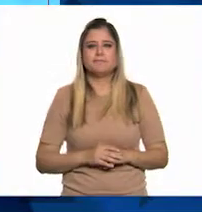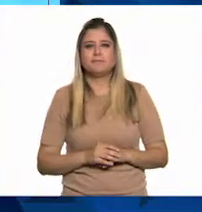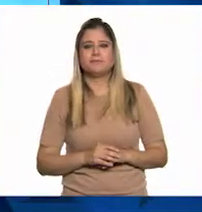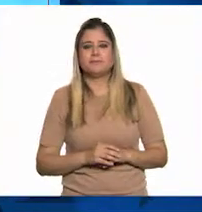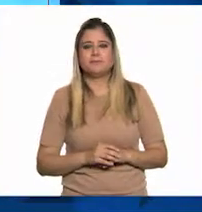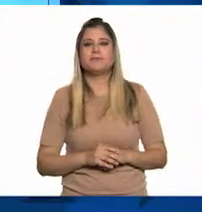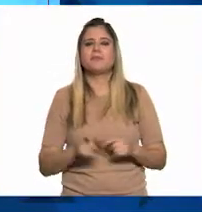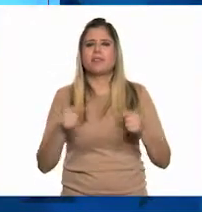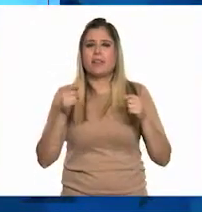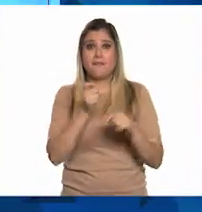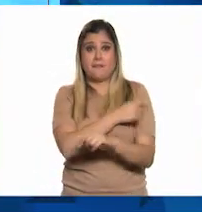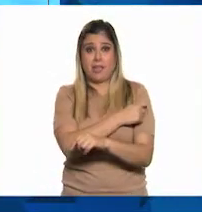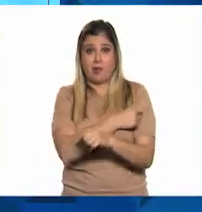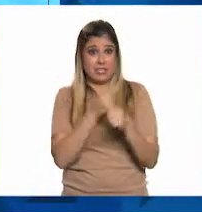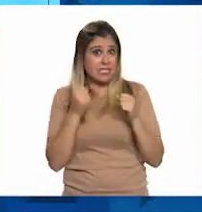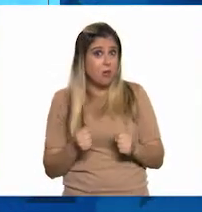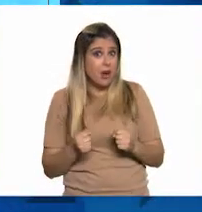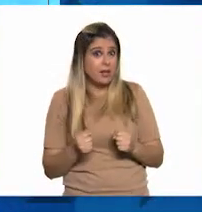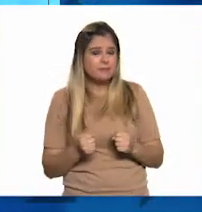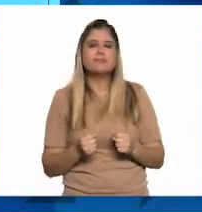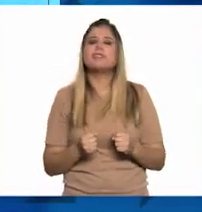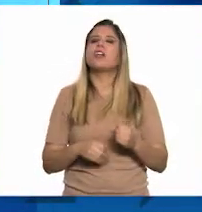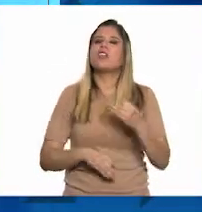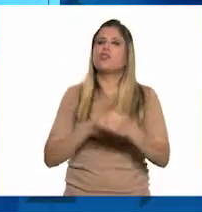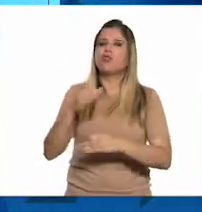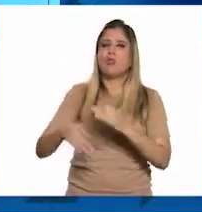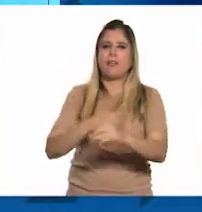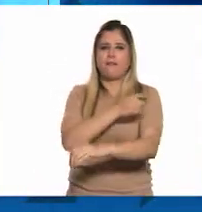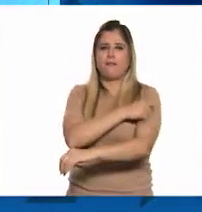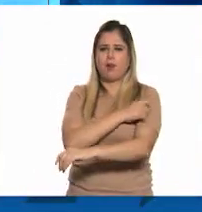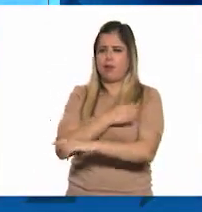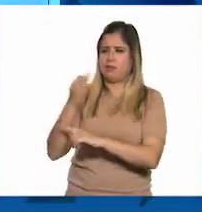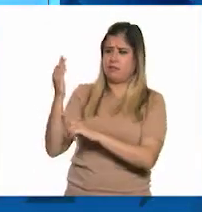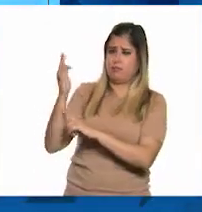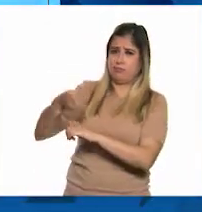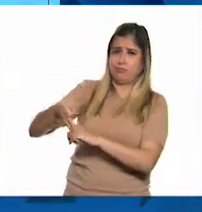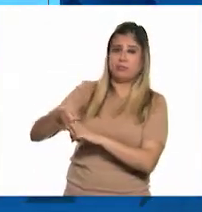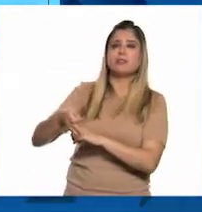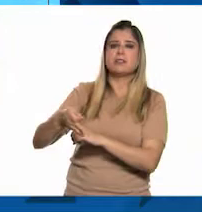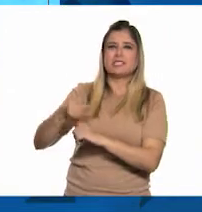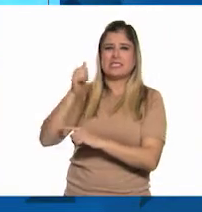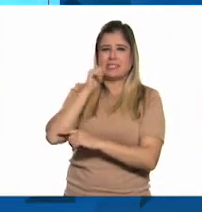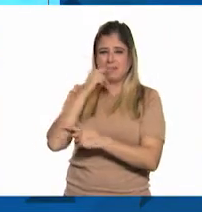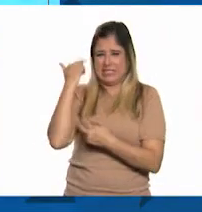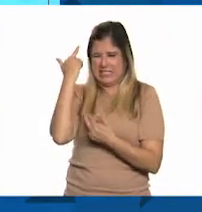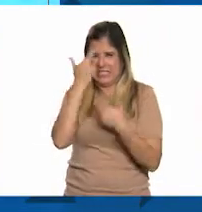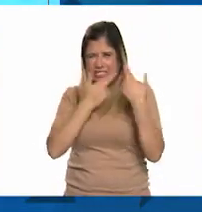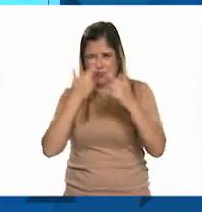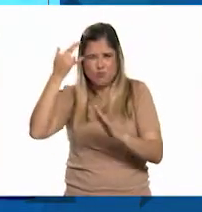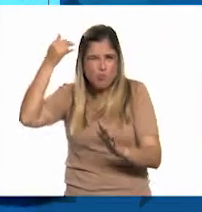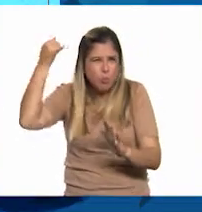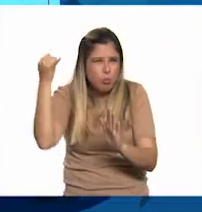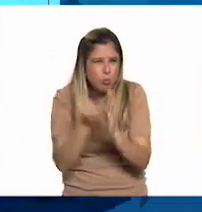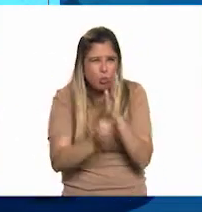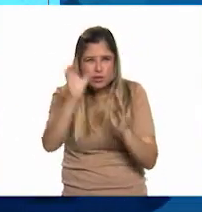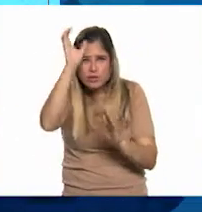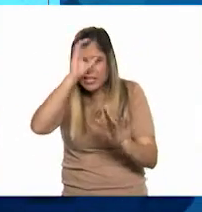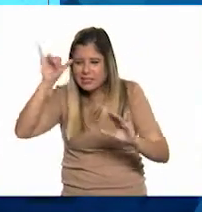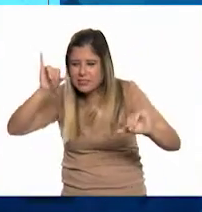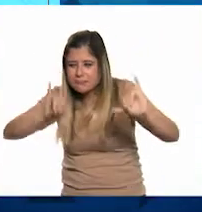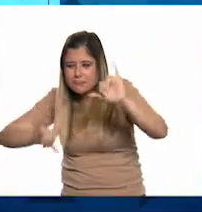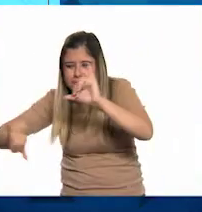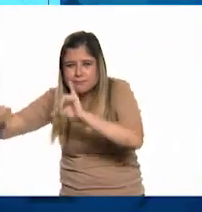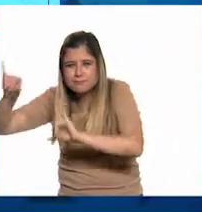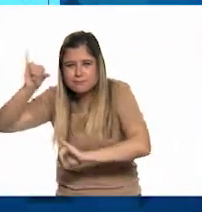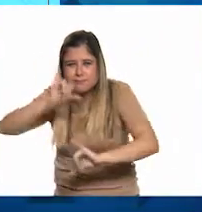¿Son seguras las vacunas? Todas las vacunas aprobadas son sometidas a pruebas rigurosas a lo largo de las diferentes